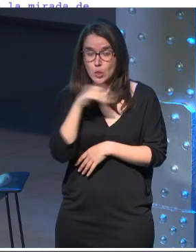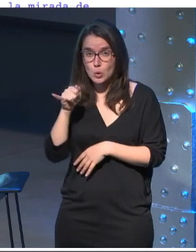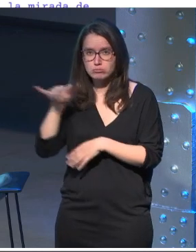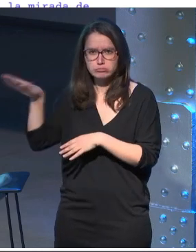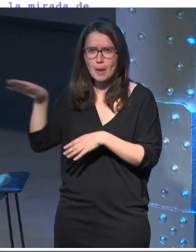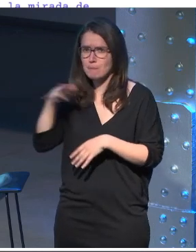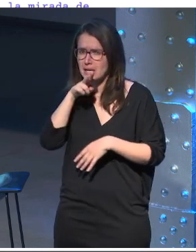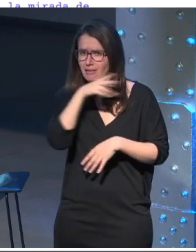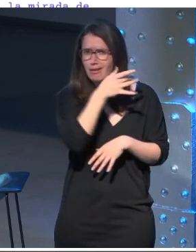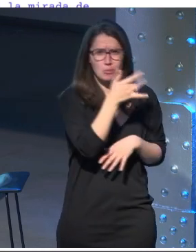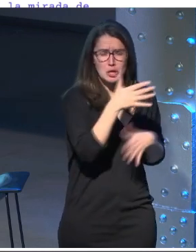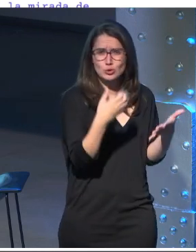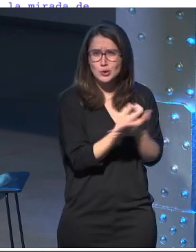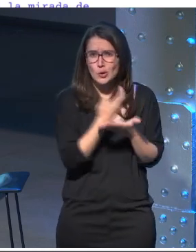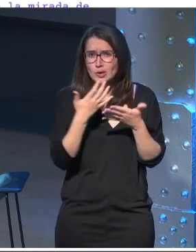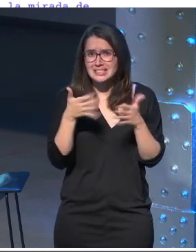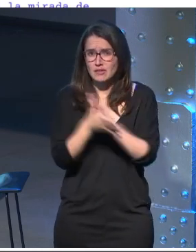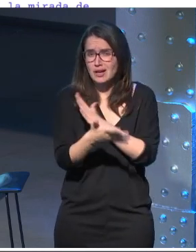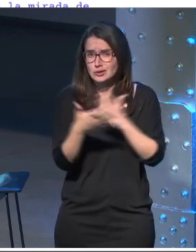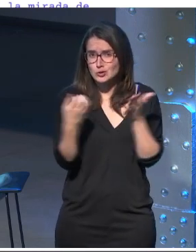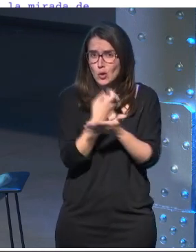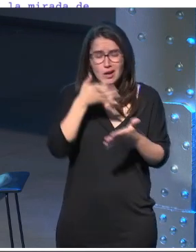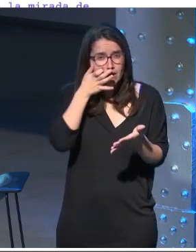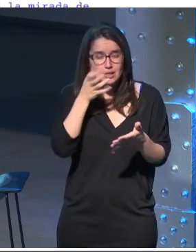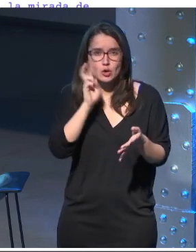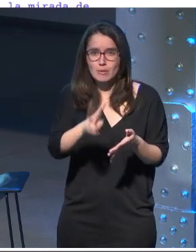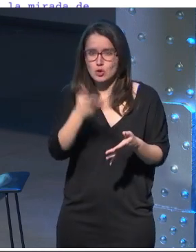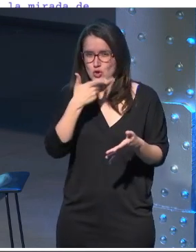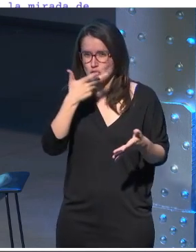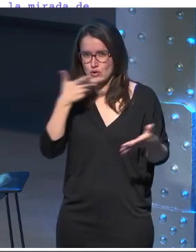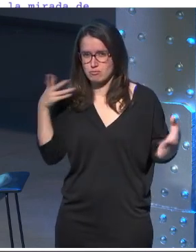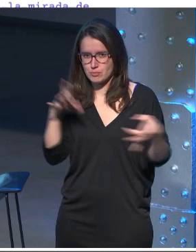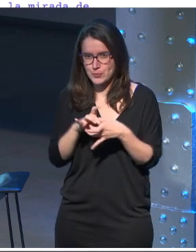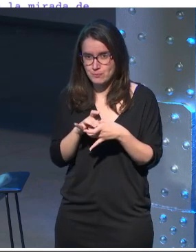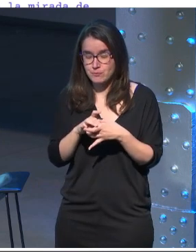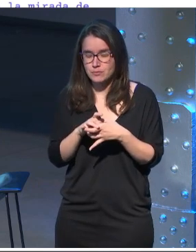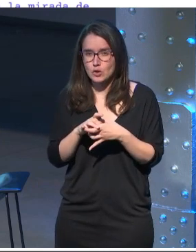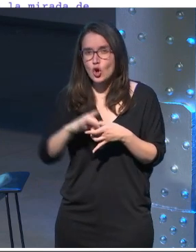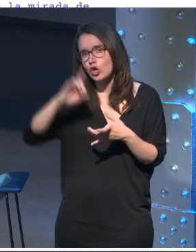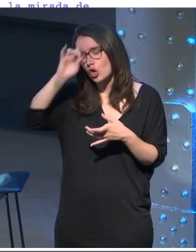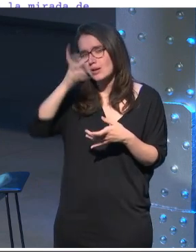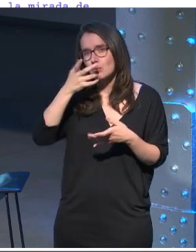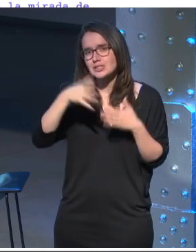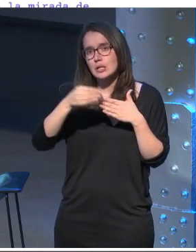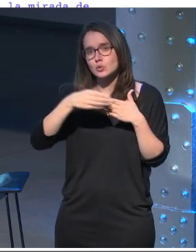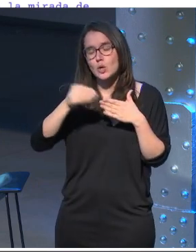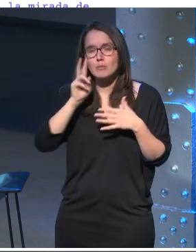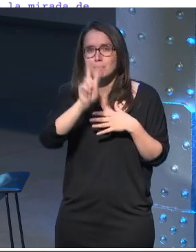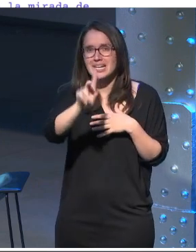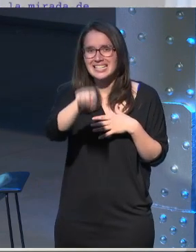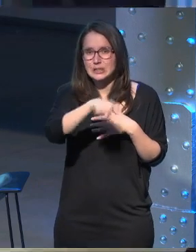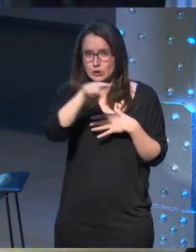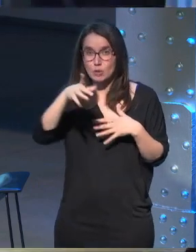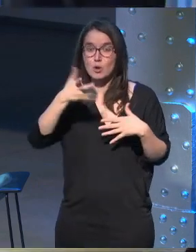y de esta manera todo lo que esté reflejado en esa parte de la realidad lo ponemos en ese colo correspondiente no sabremos si el espectador va a mirar ahí por lo